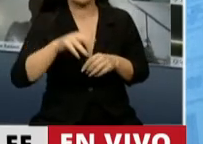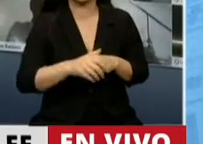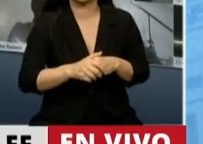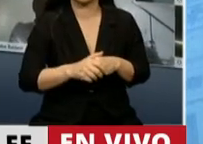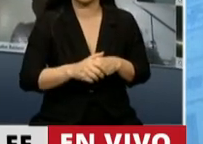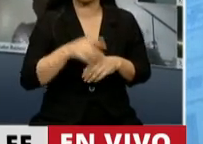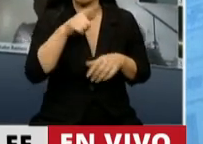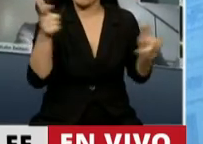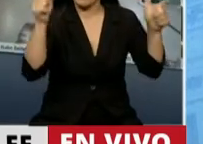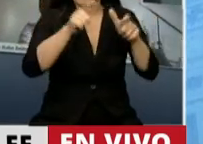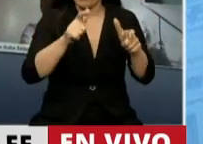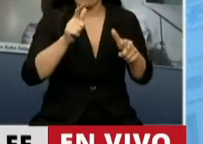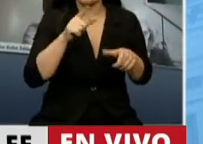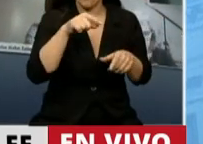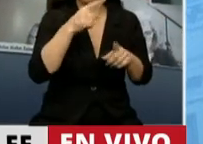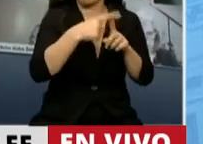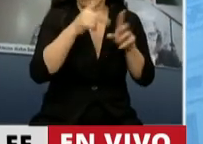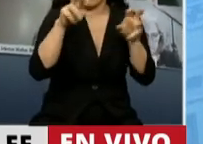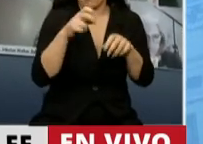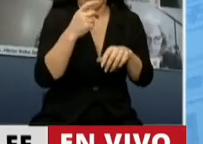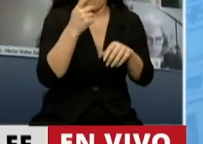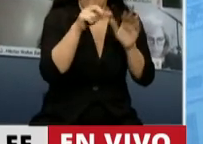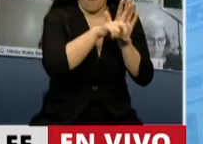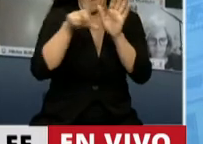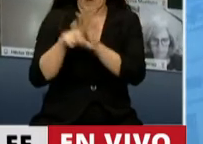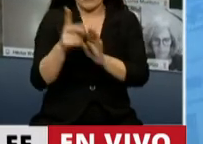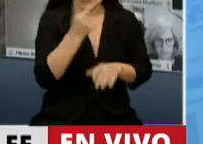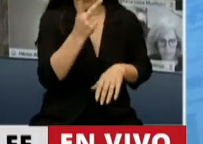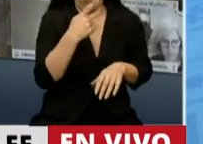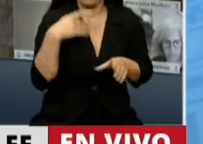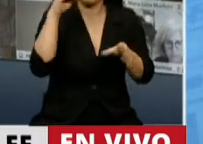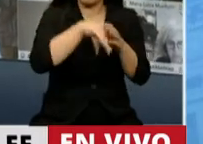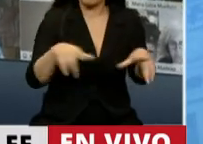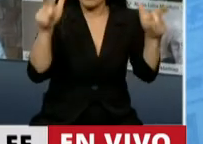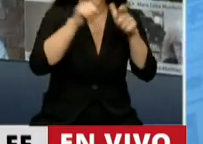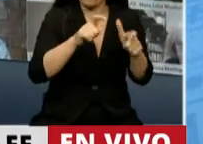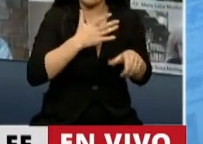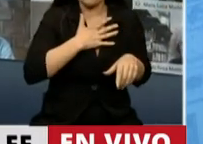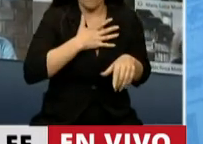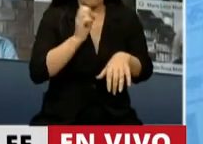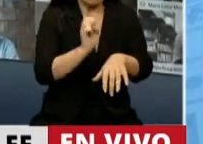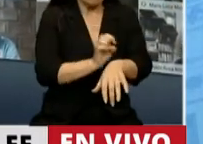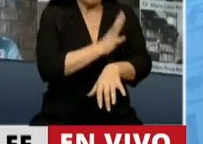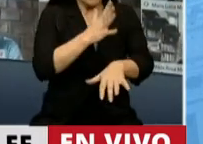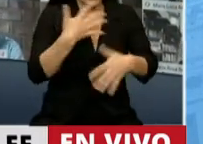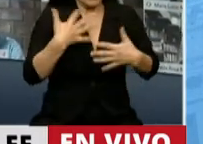Y en esa reunión, por estas dos leyes, sentí una gran emoción de ver